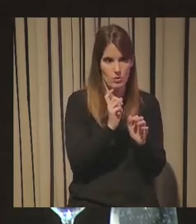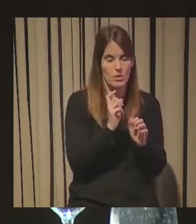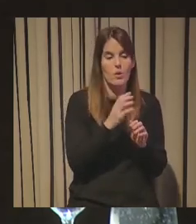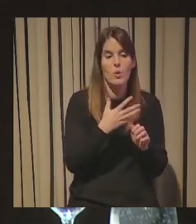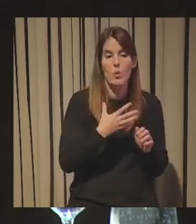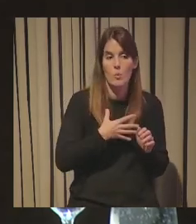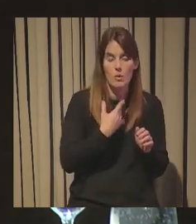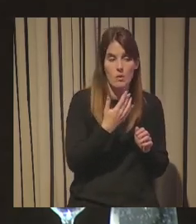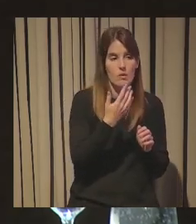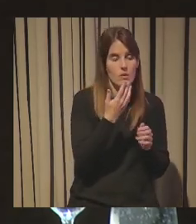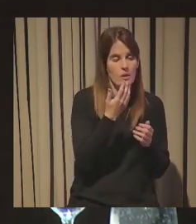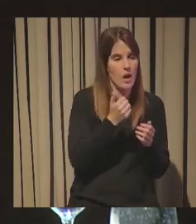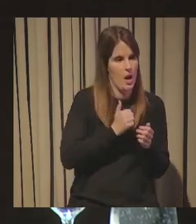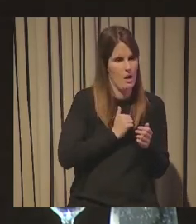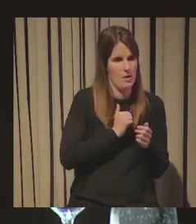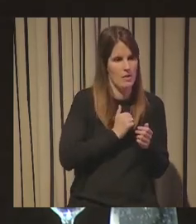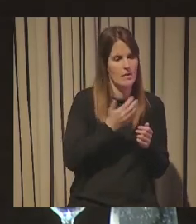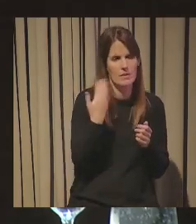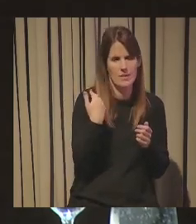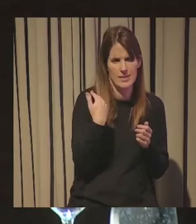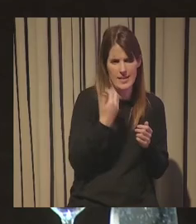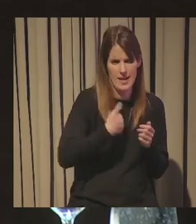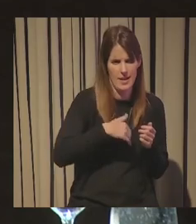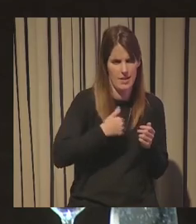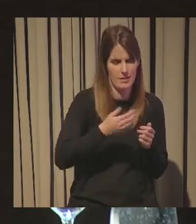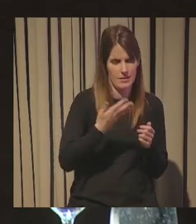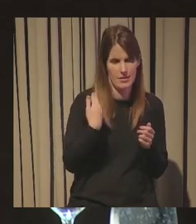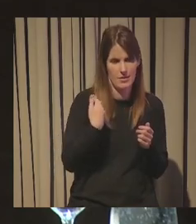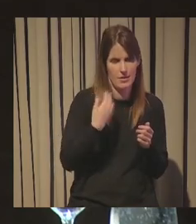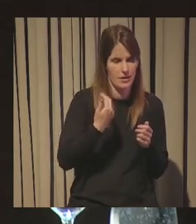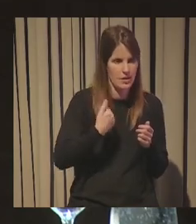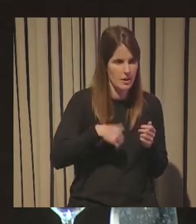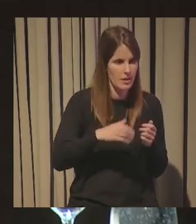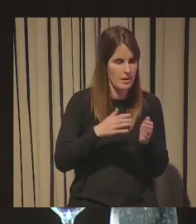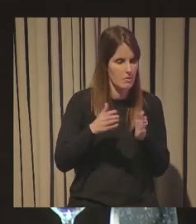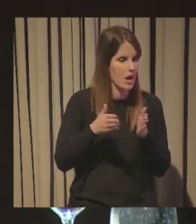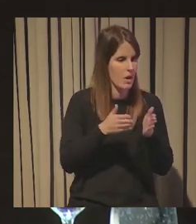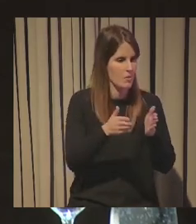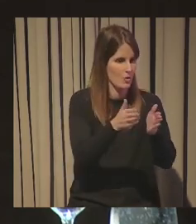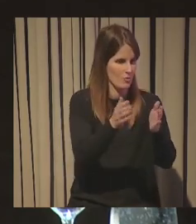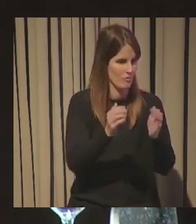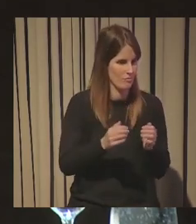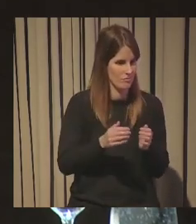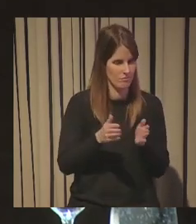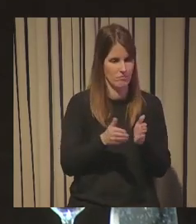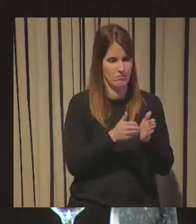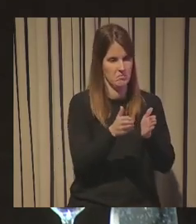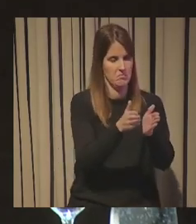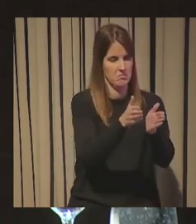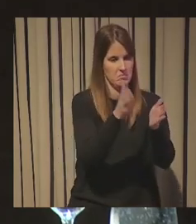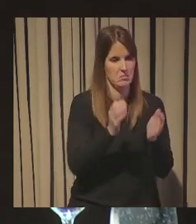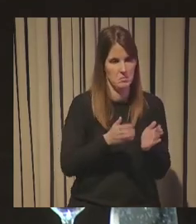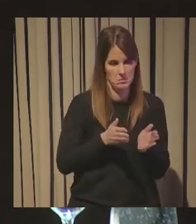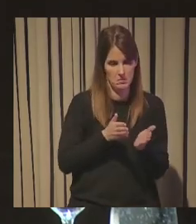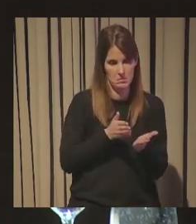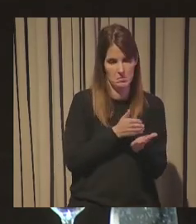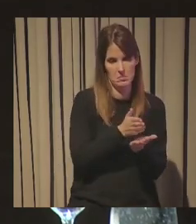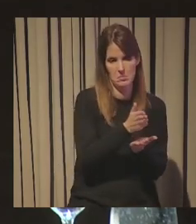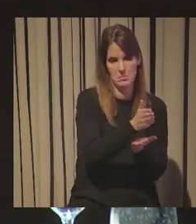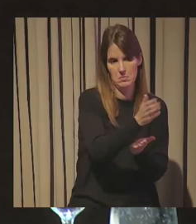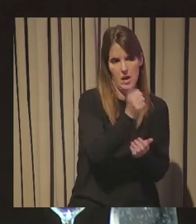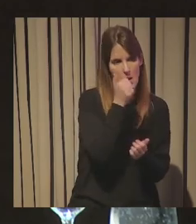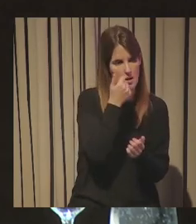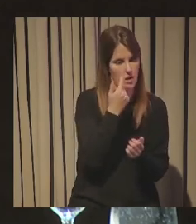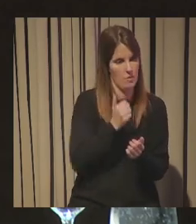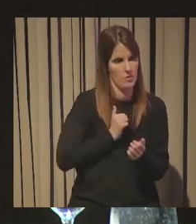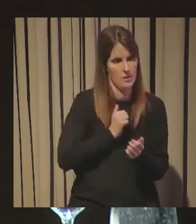tendencia puede ser simplemente es una claramente lo dice la palabra una tendencia es un recorrido entonces al fin y al cabo pues vas